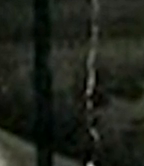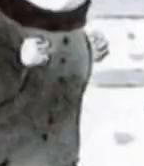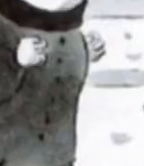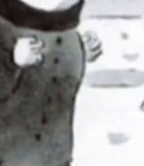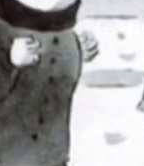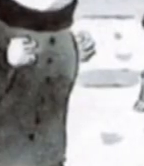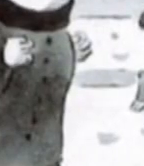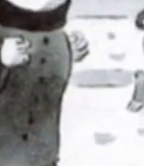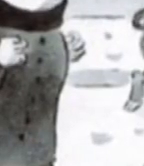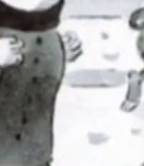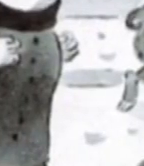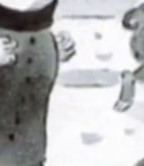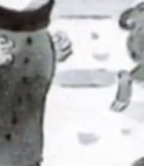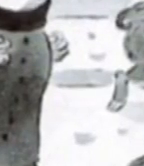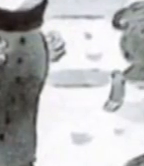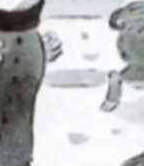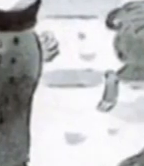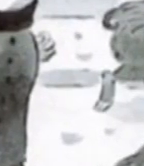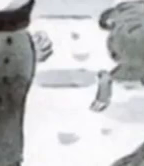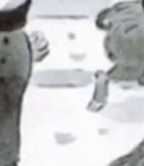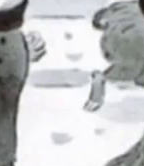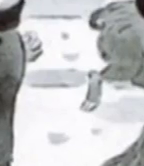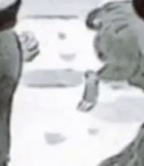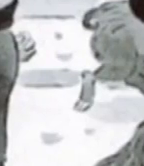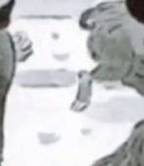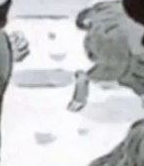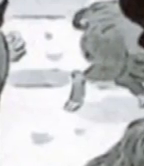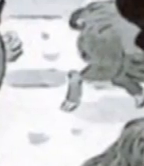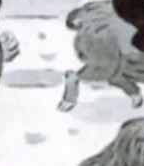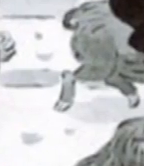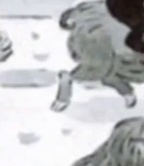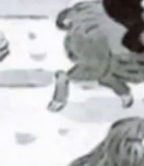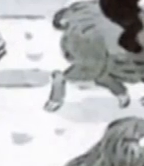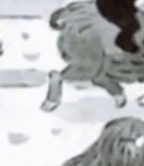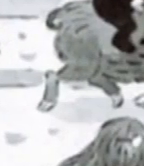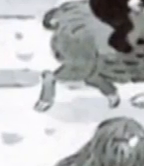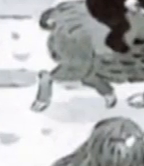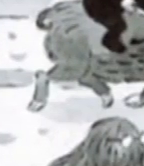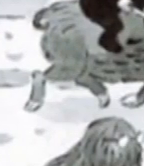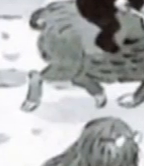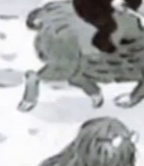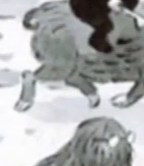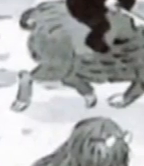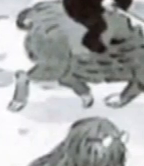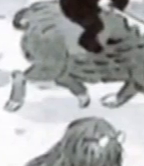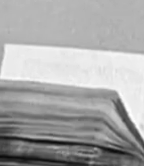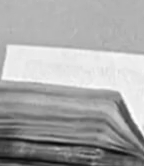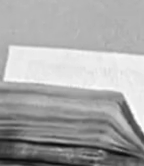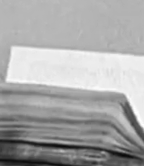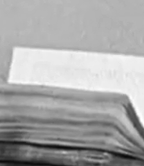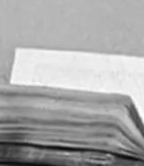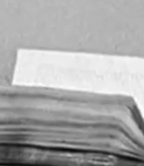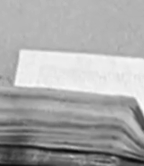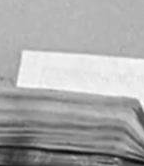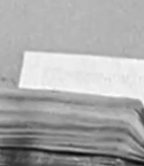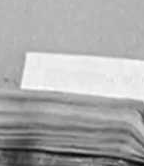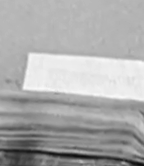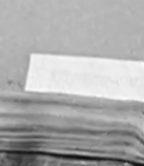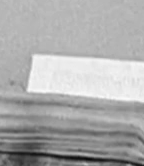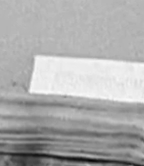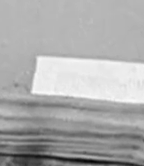popular a lo largo de su carrera realizó distintos dibujos para una gran variedad de publicaciones en